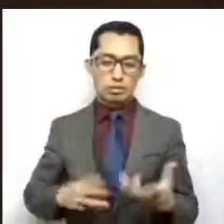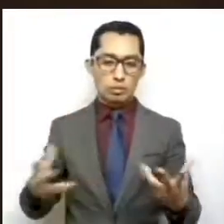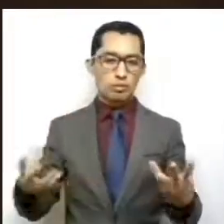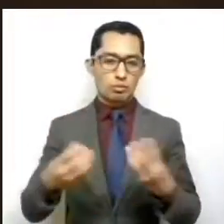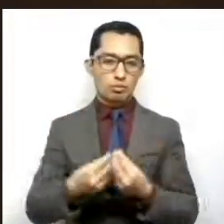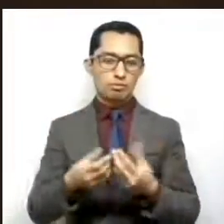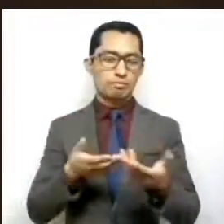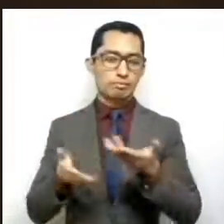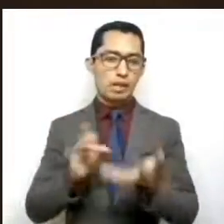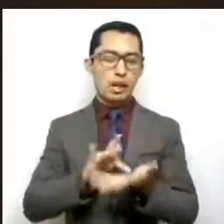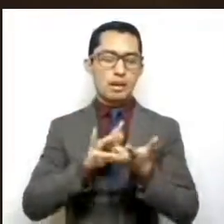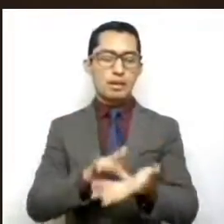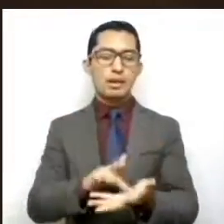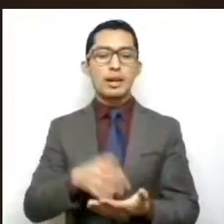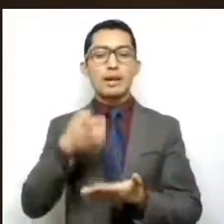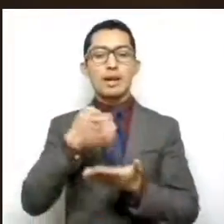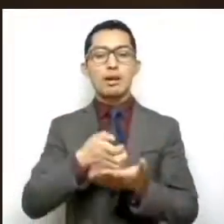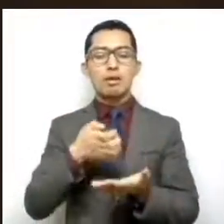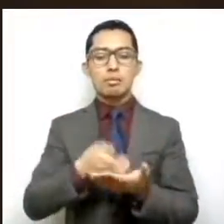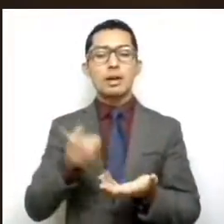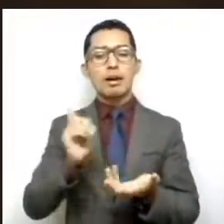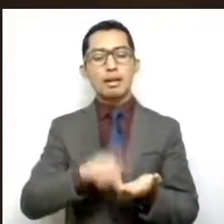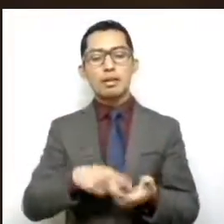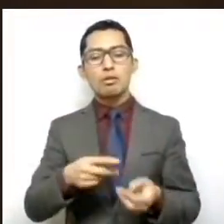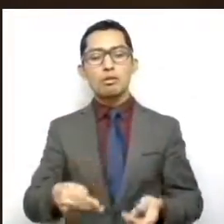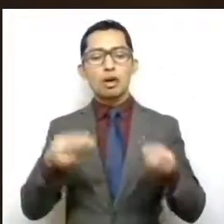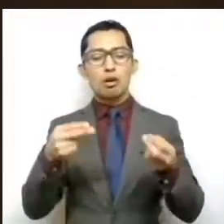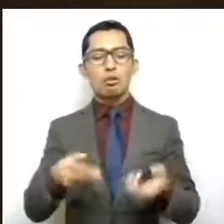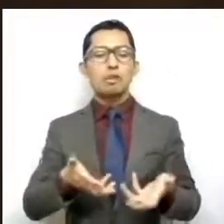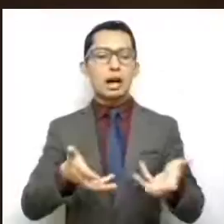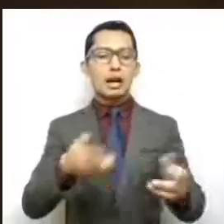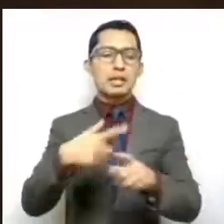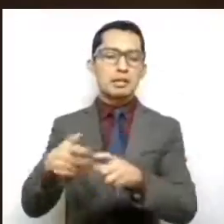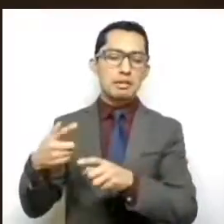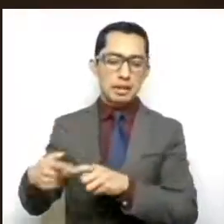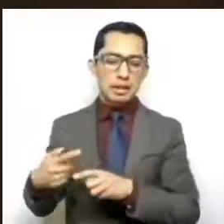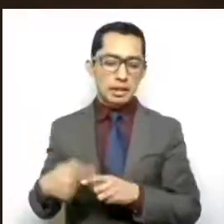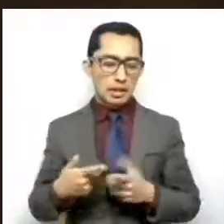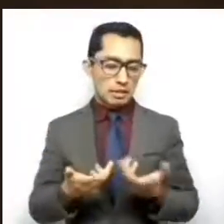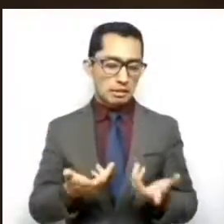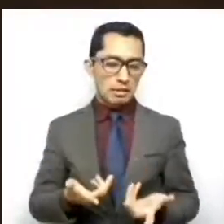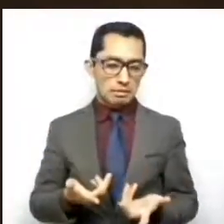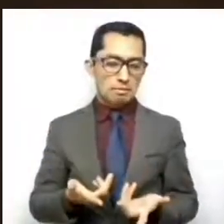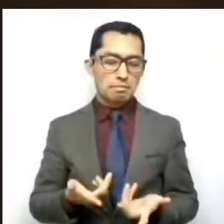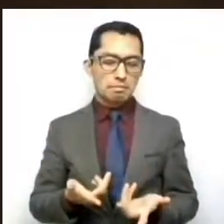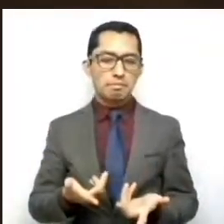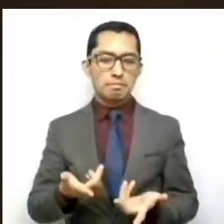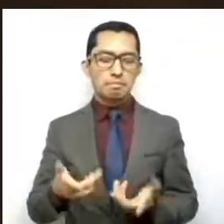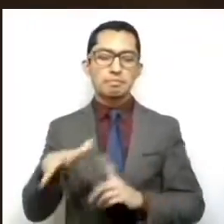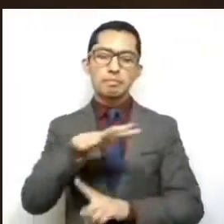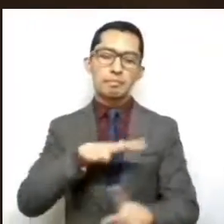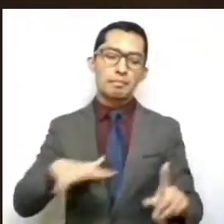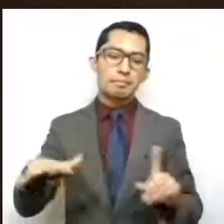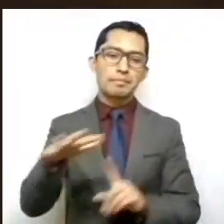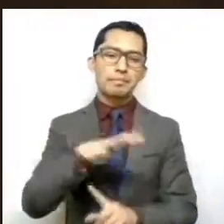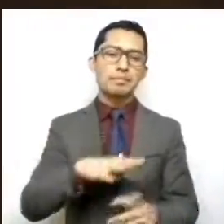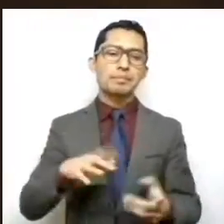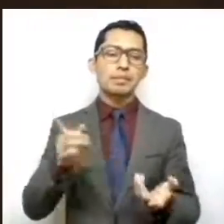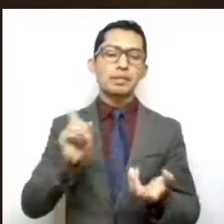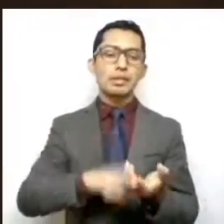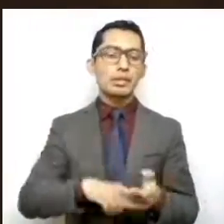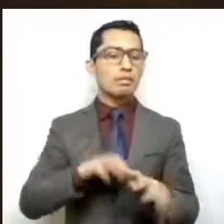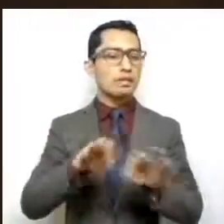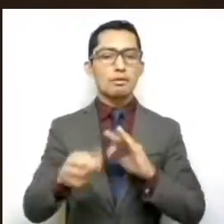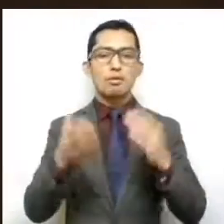La economía informal prospera en un contexto de altas tasas de desempleo,